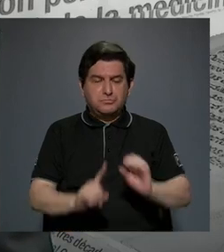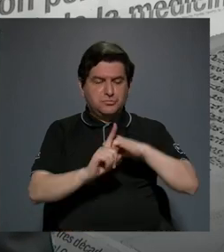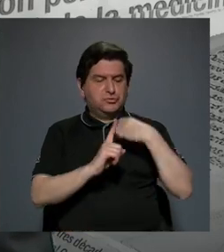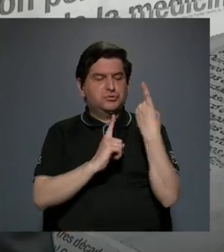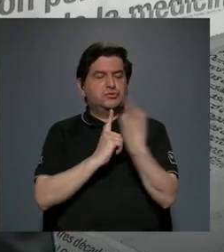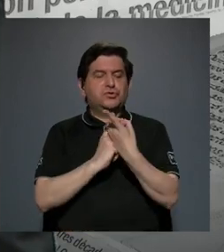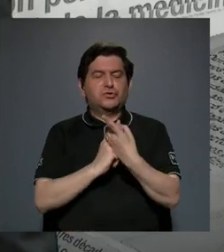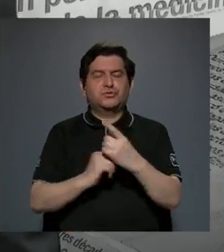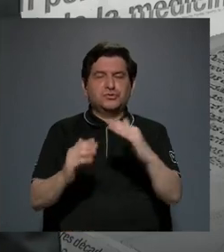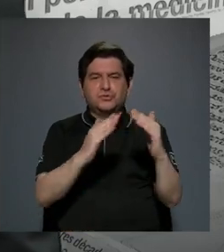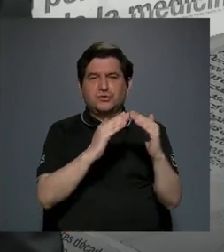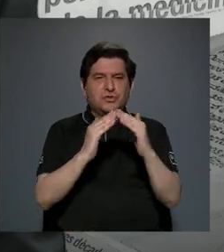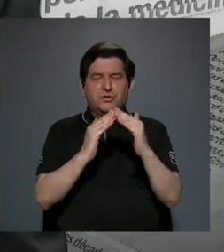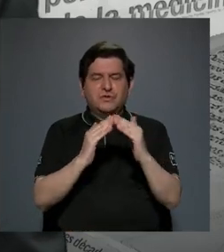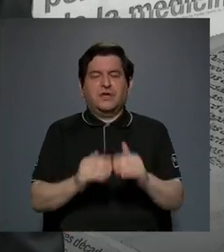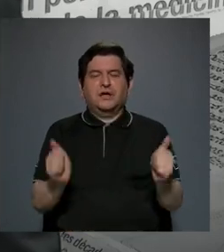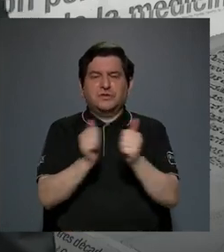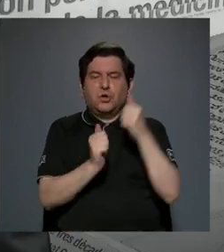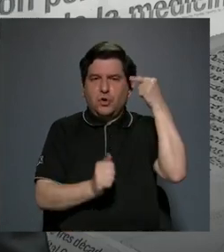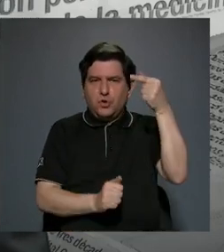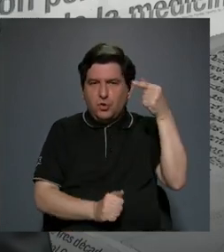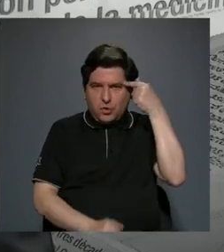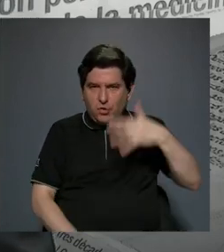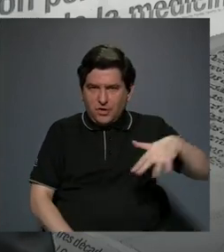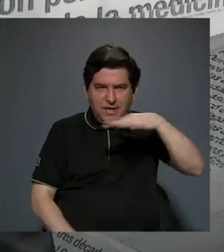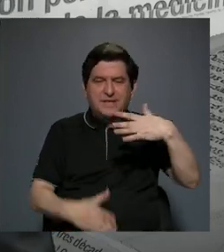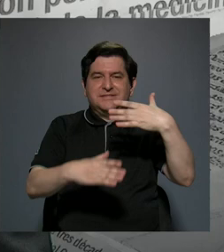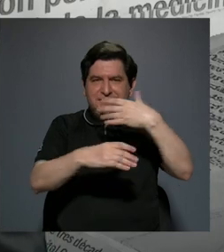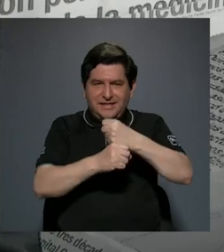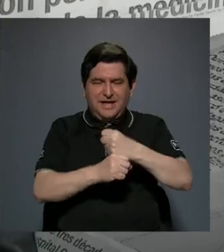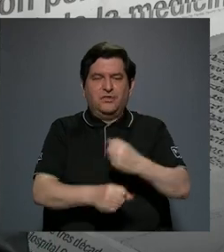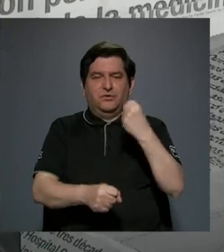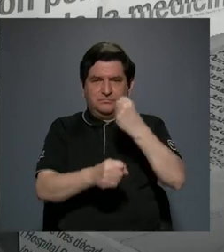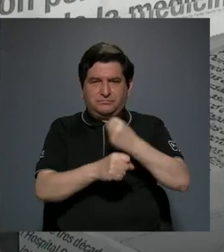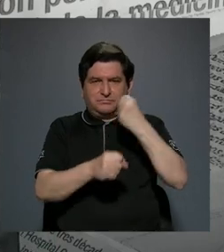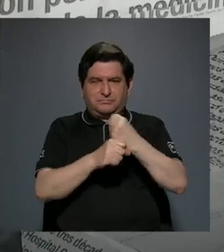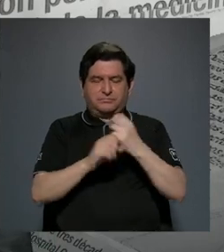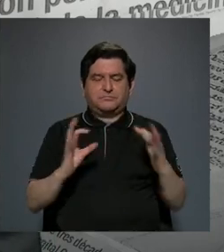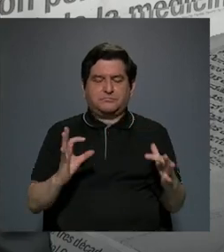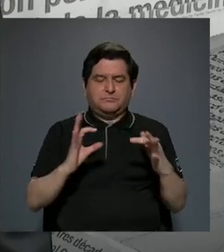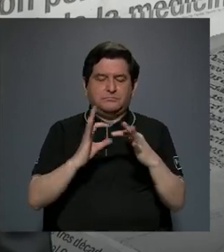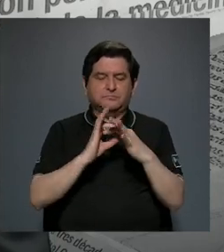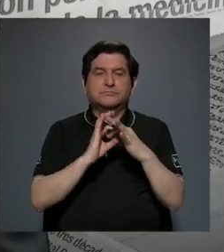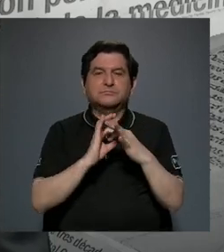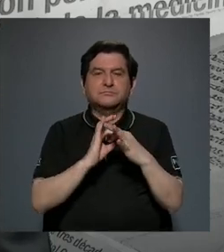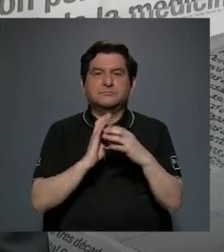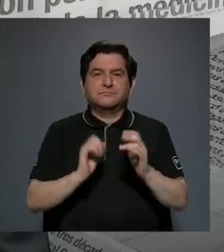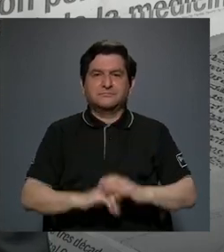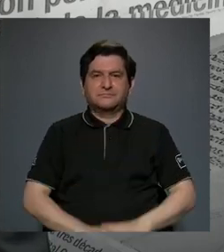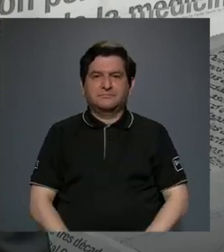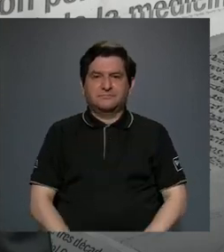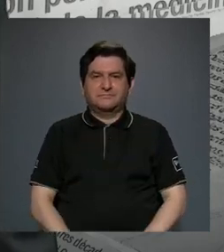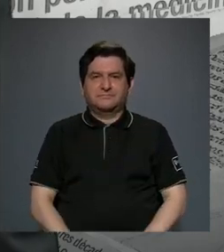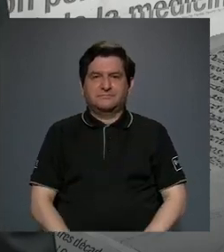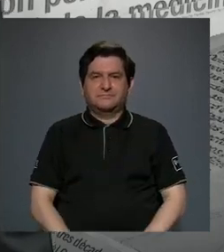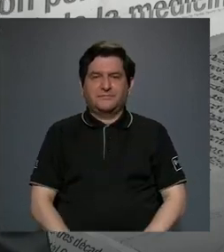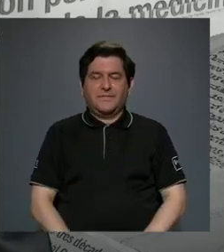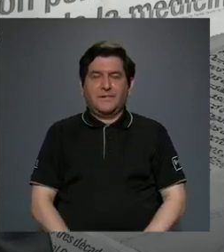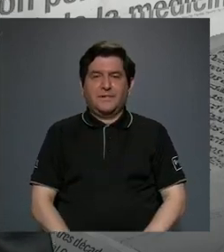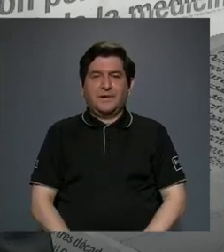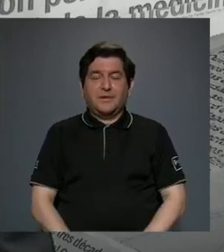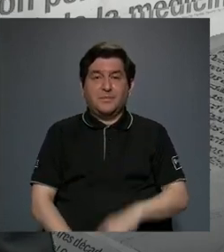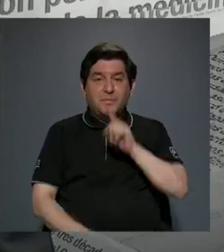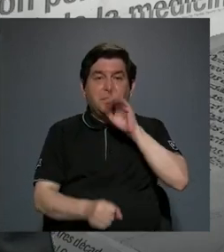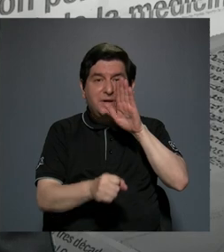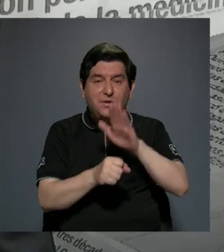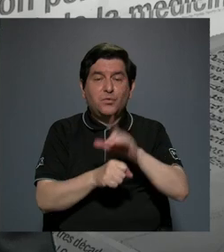sociedad civil con el Estado, trabajando en armonía conjuntamente para lograr